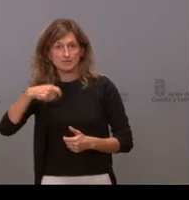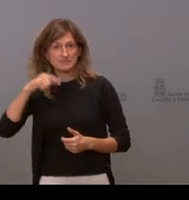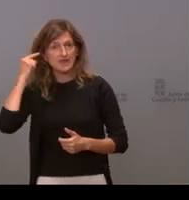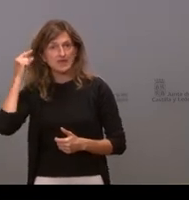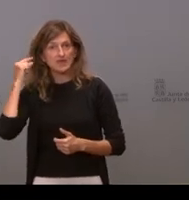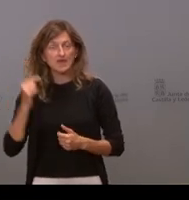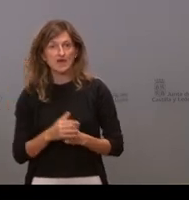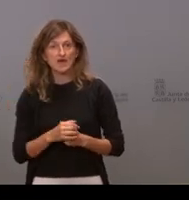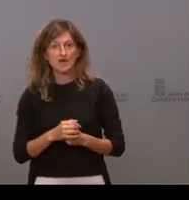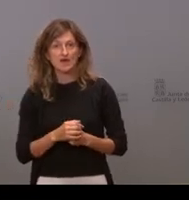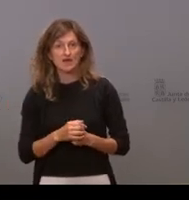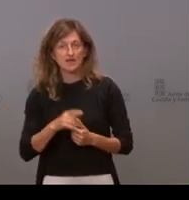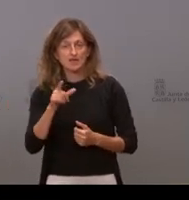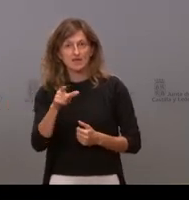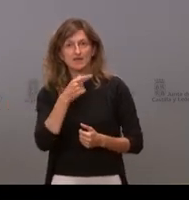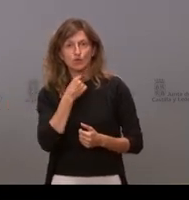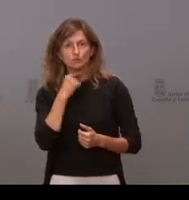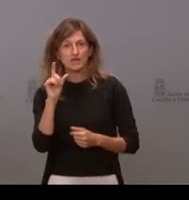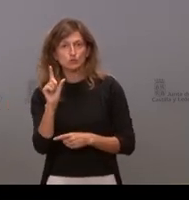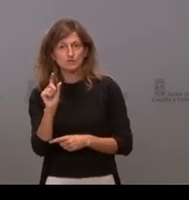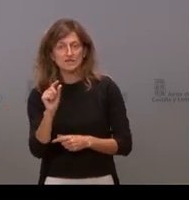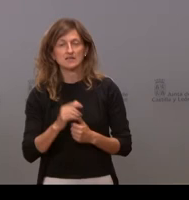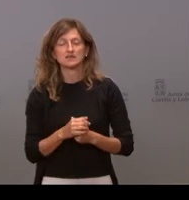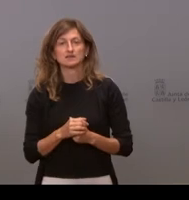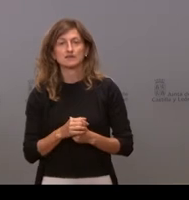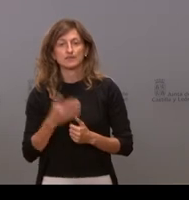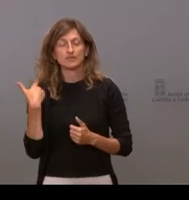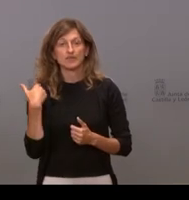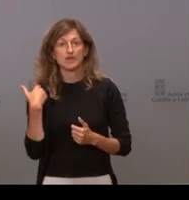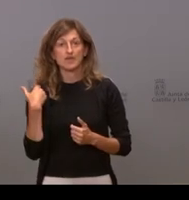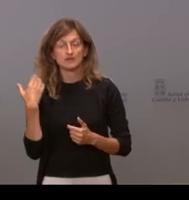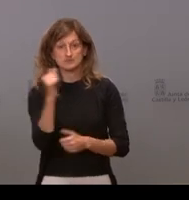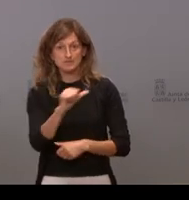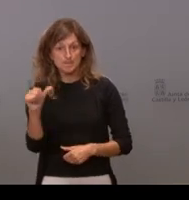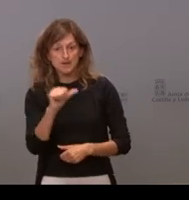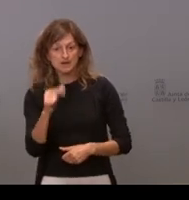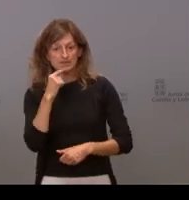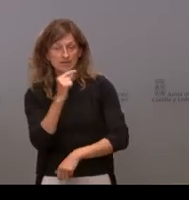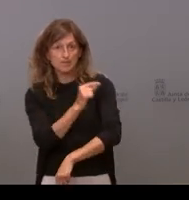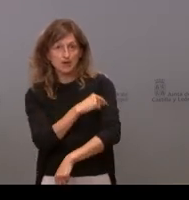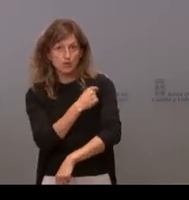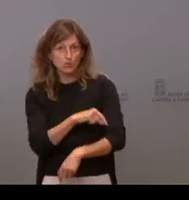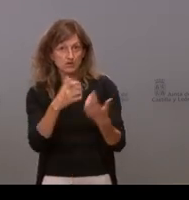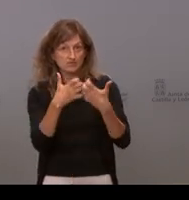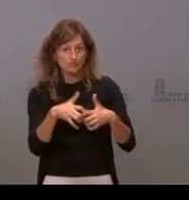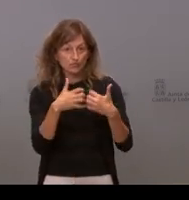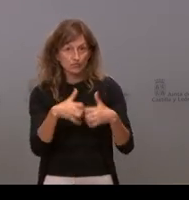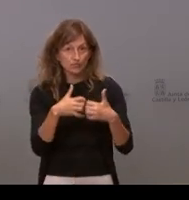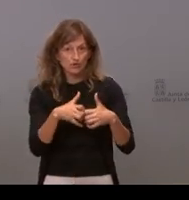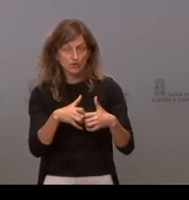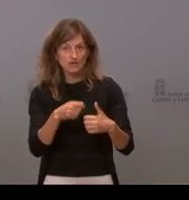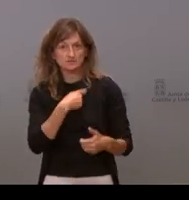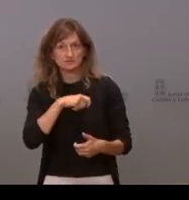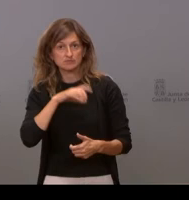el que es muy tuitero hay un mensaje en las últimas semanas que si las vacunas funcionan si somos el país con más